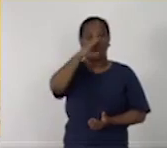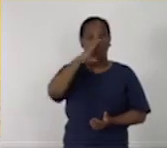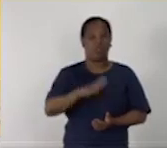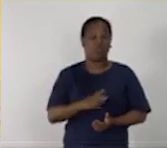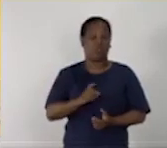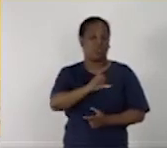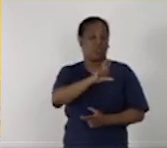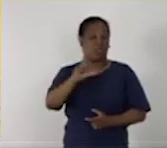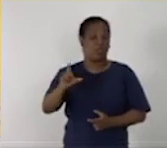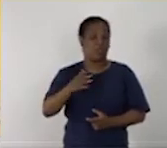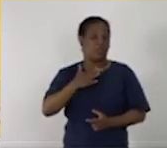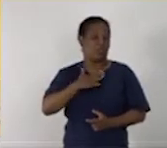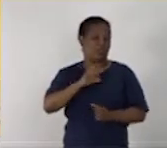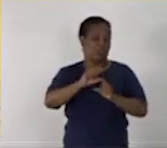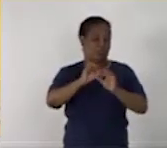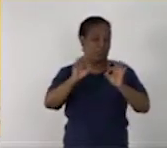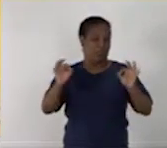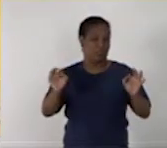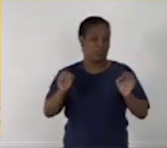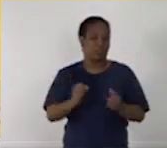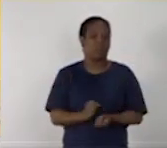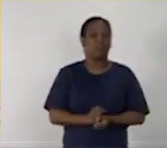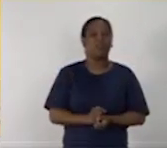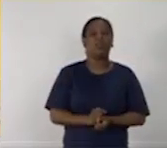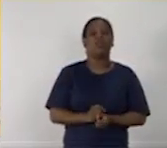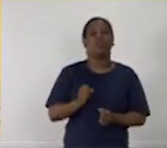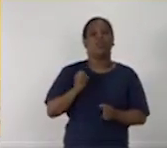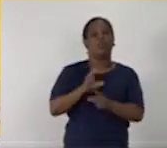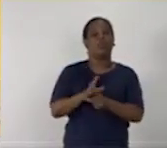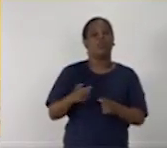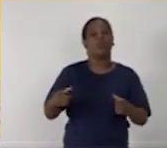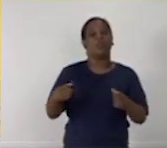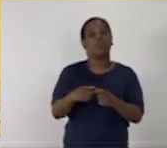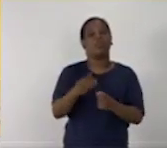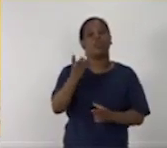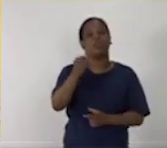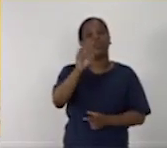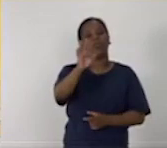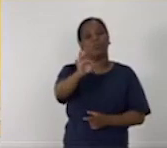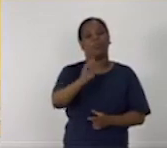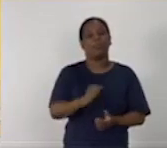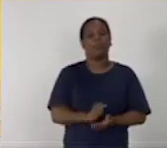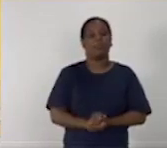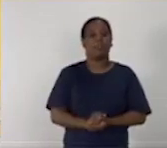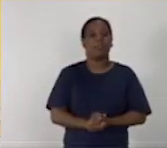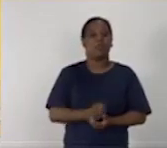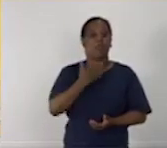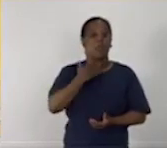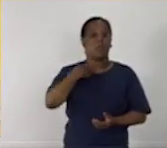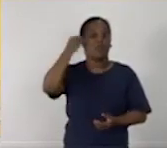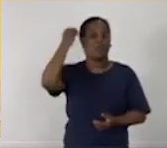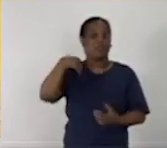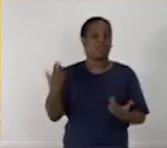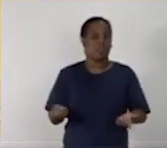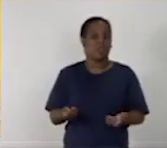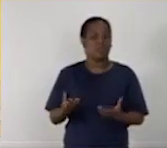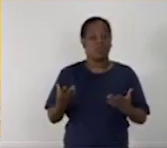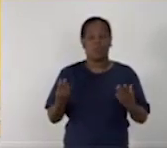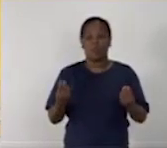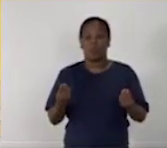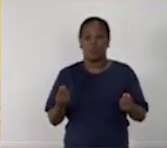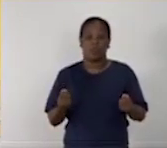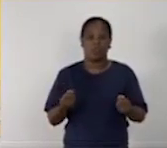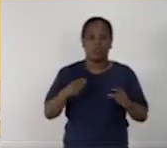encuentran en las escuelas de perfeccionamiento lo harán con la unidad número 8. Como ya saben, la mayoría de los